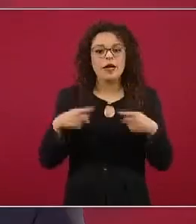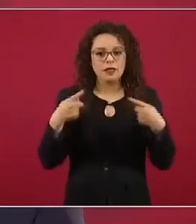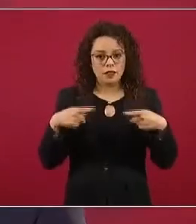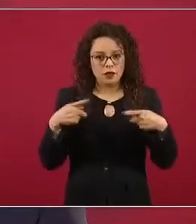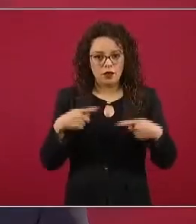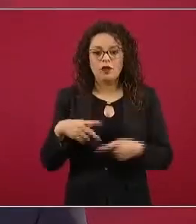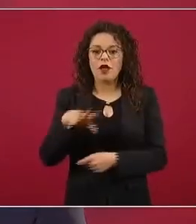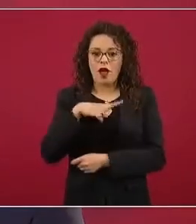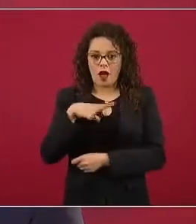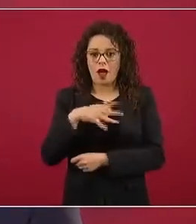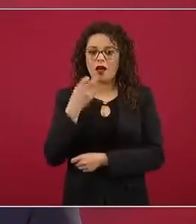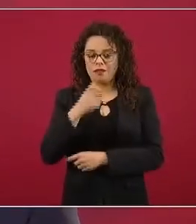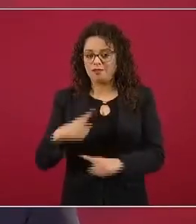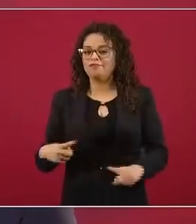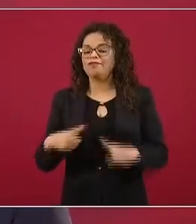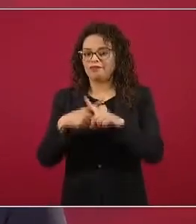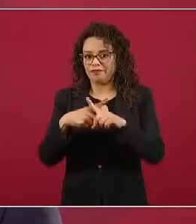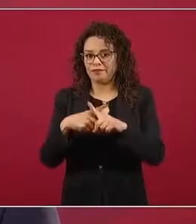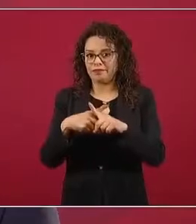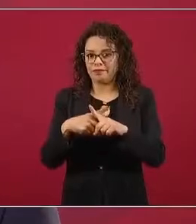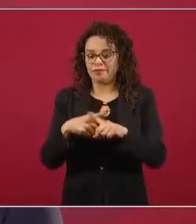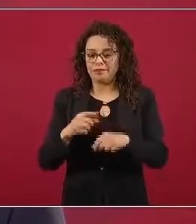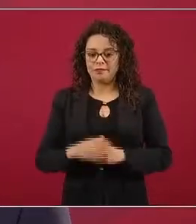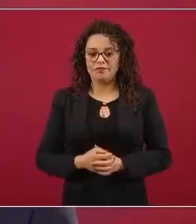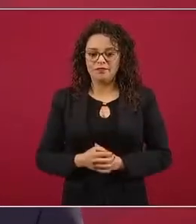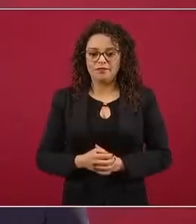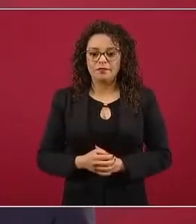probabilidad de tener una reacción mayor.